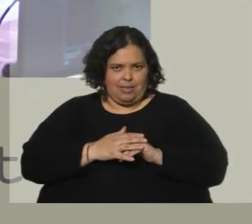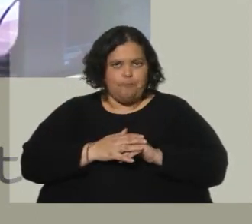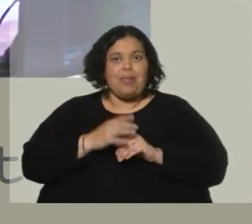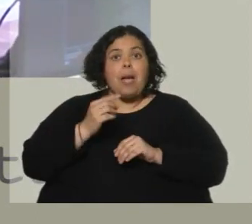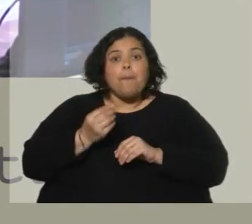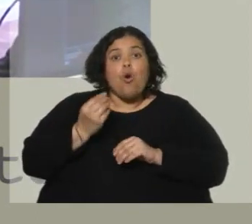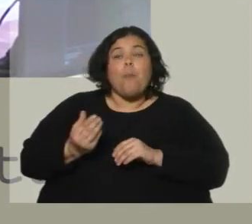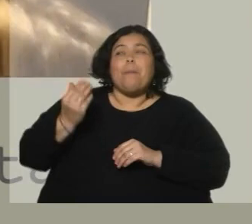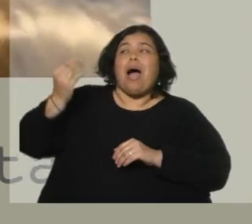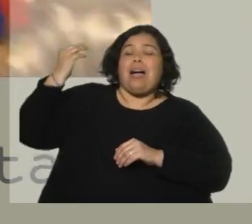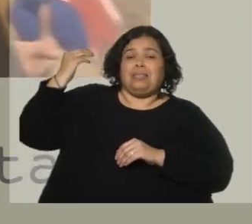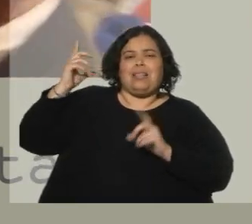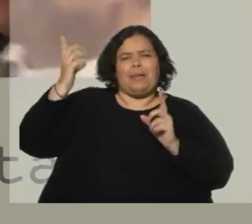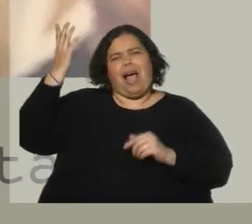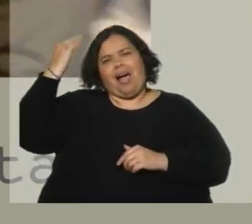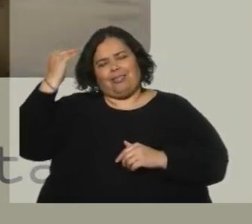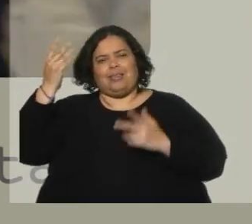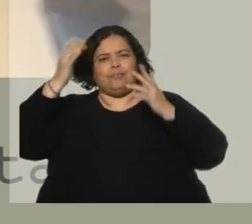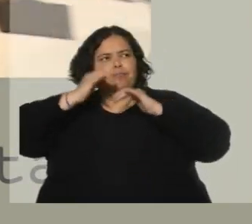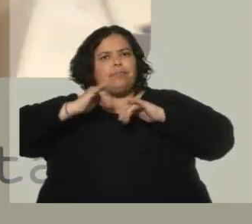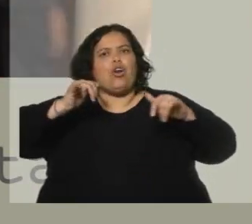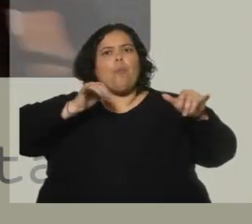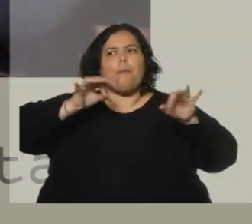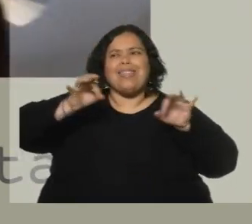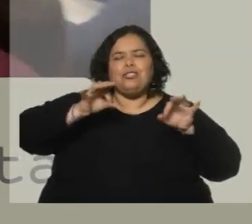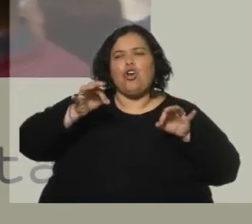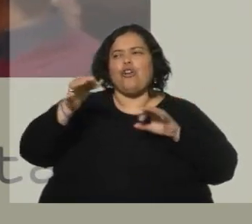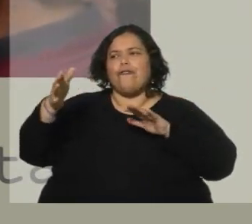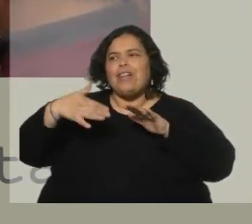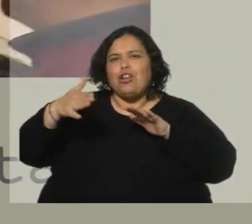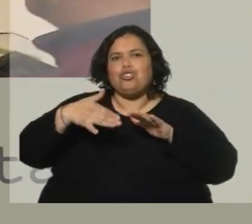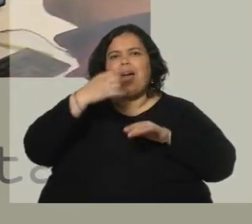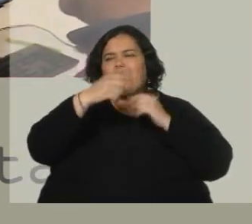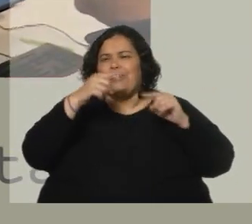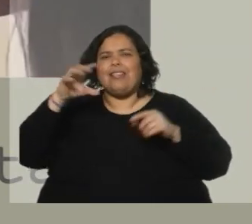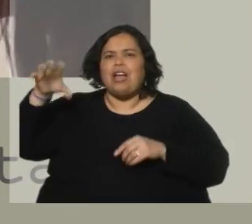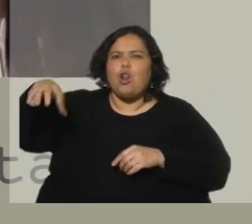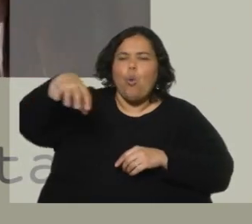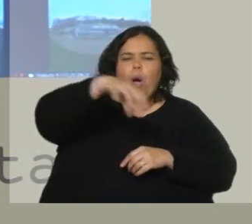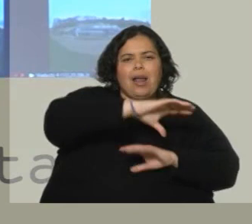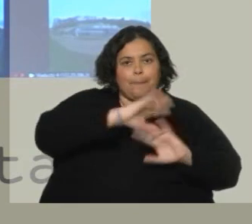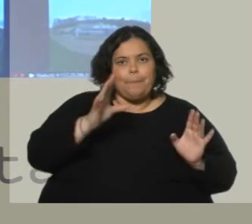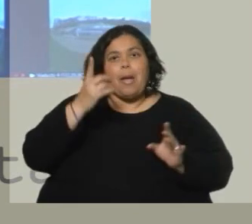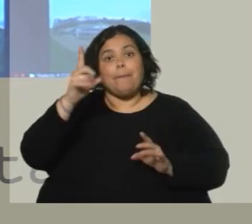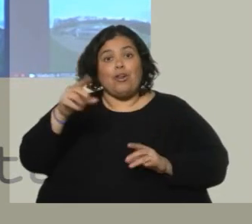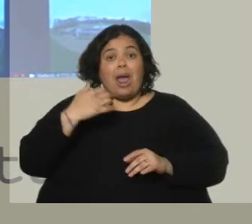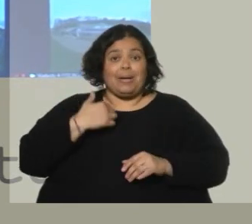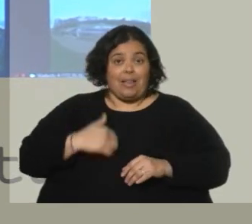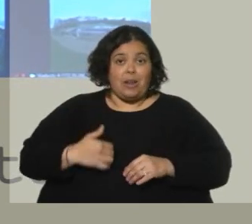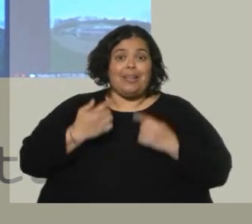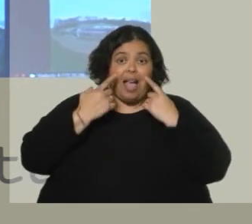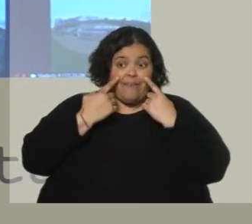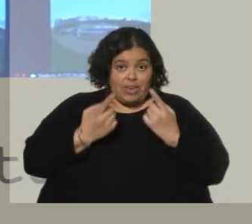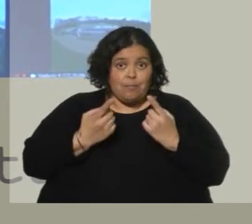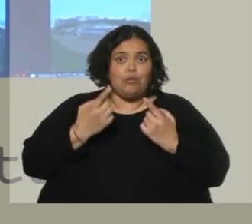hecho campañas de medición de velocidades y de perfiles de velocidades en distintos puntos, y lamentablemente lo que se vio es que